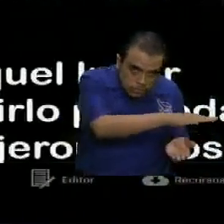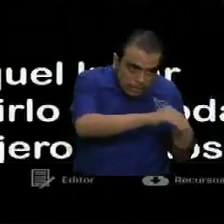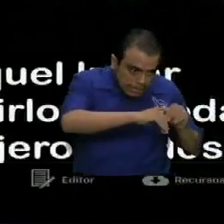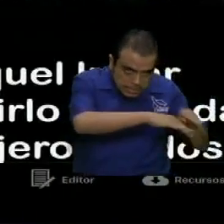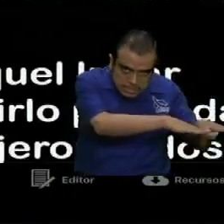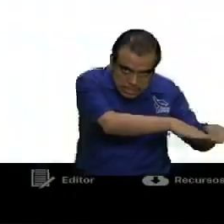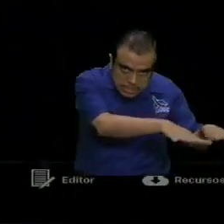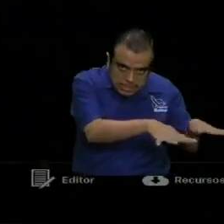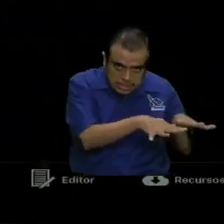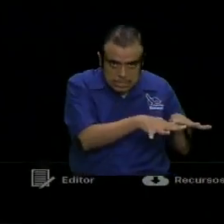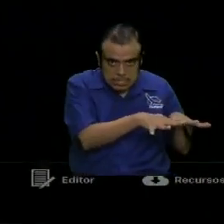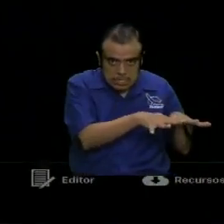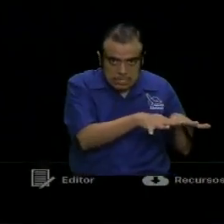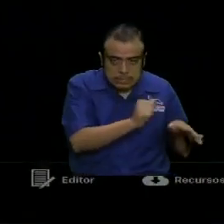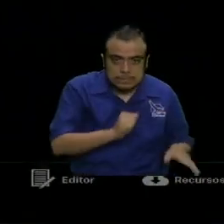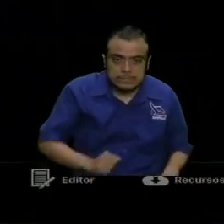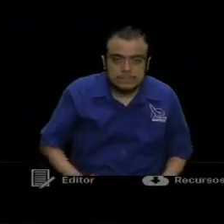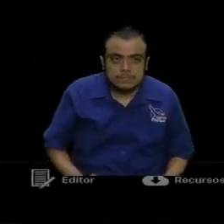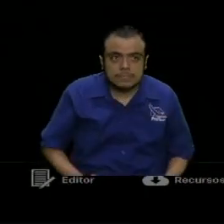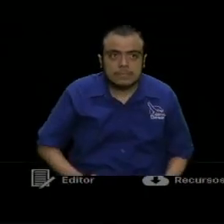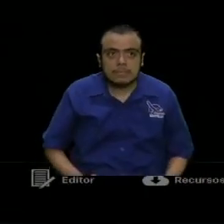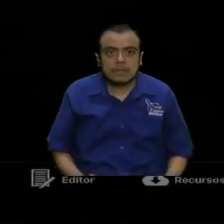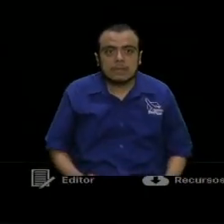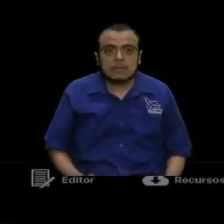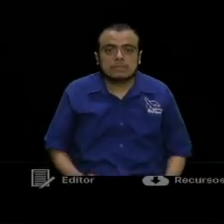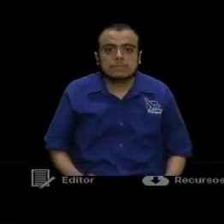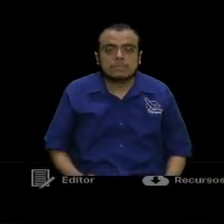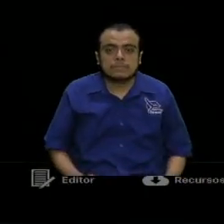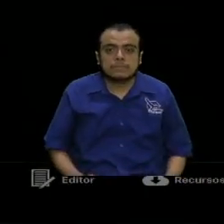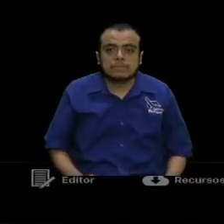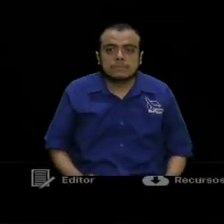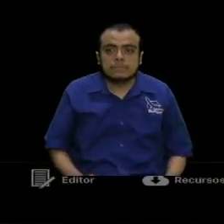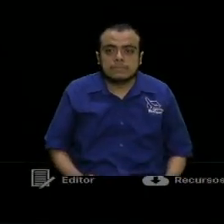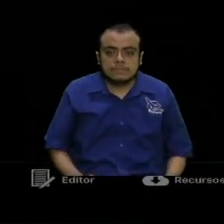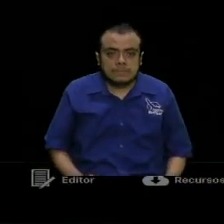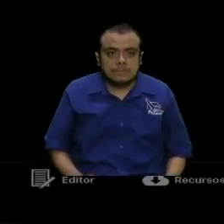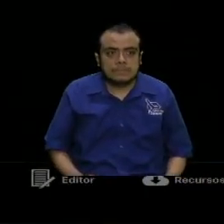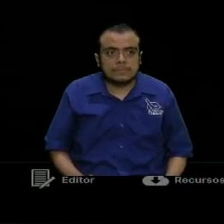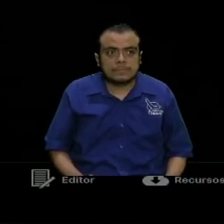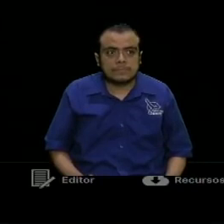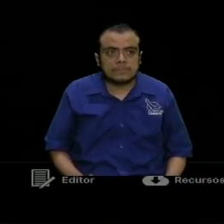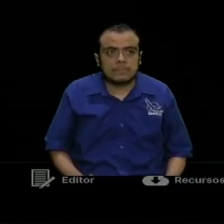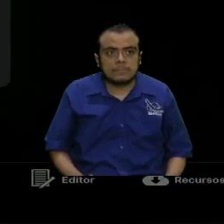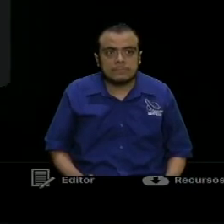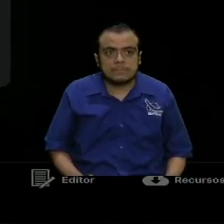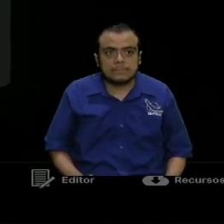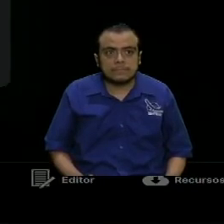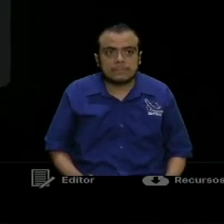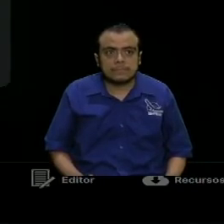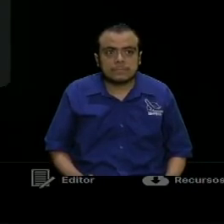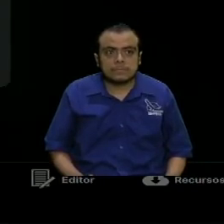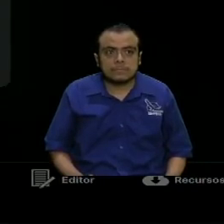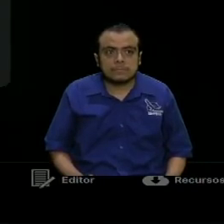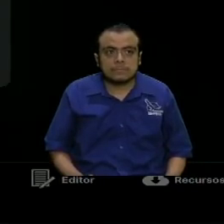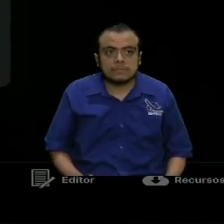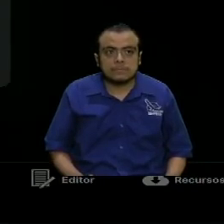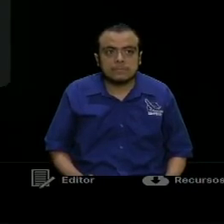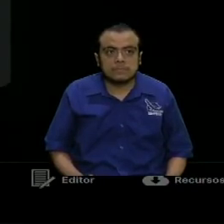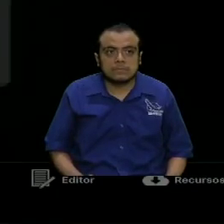1432. Y tendría que ser que, tal vez, Mateo,